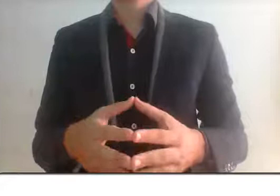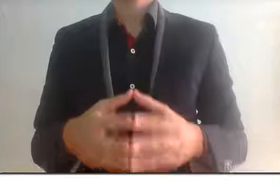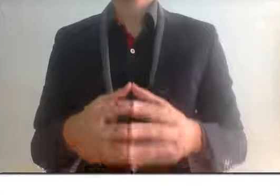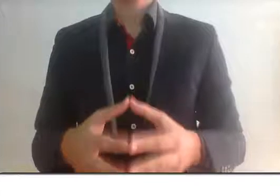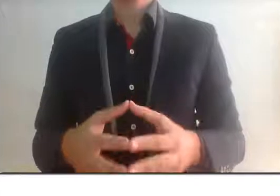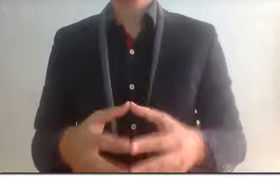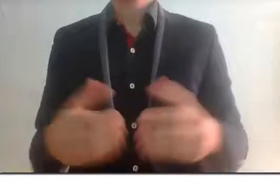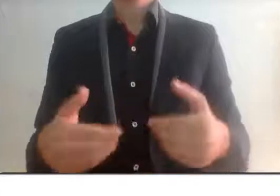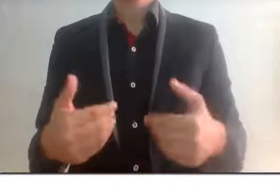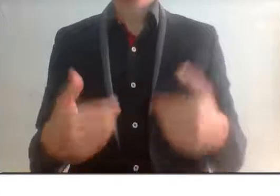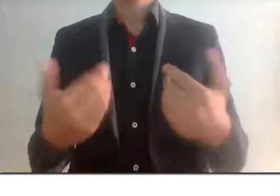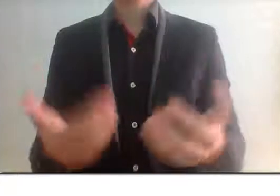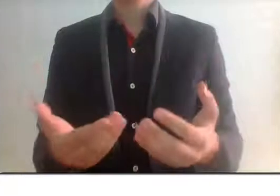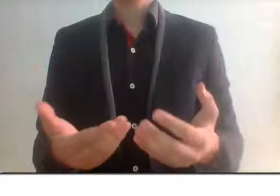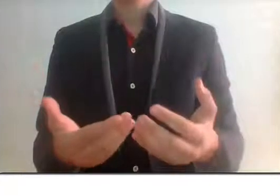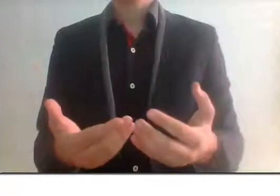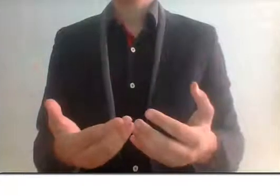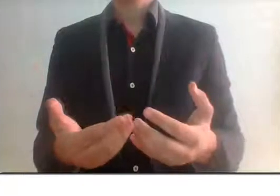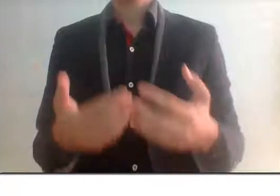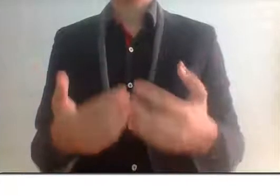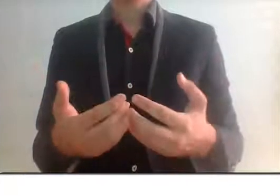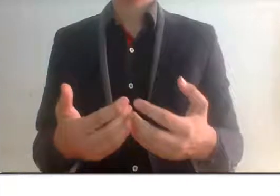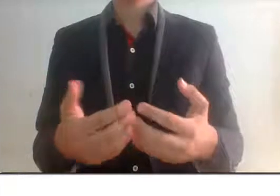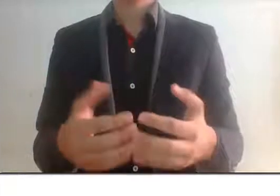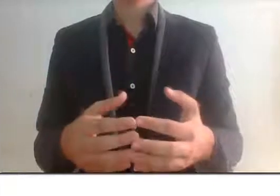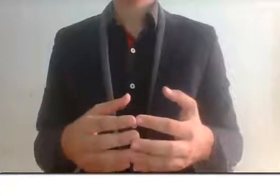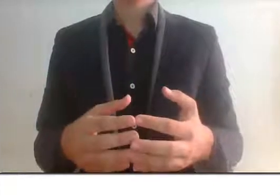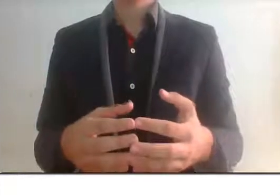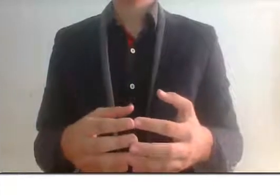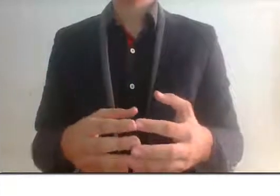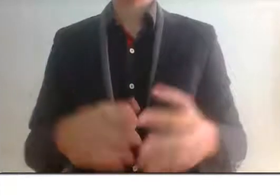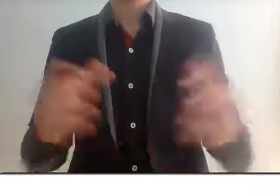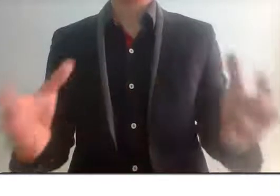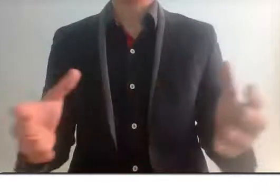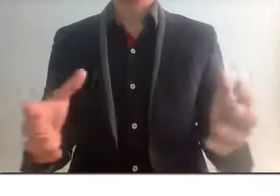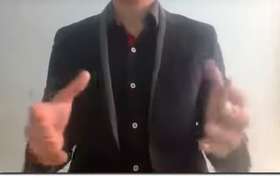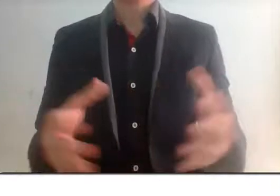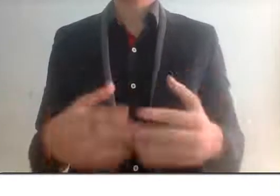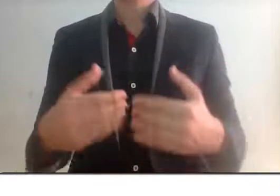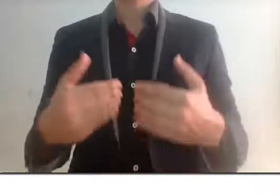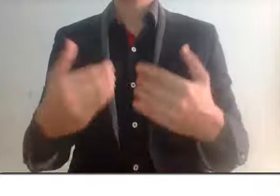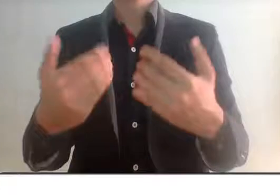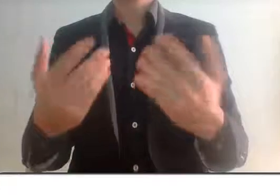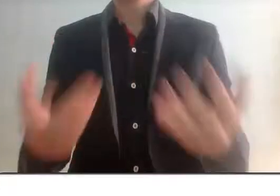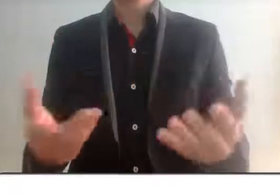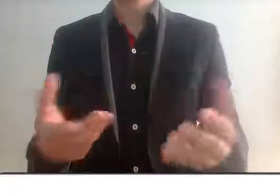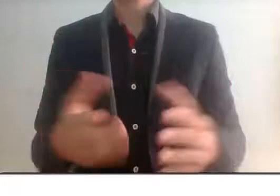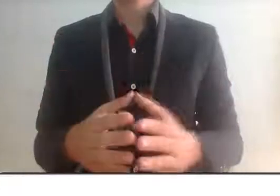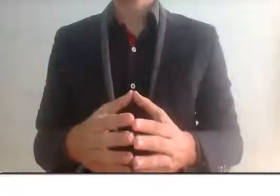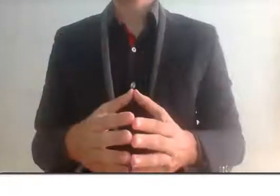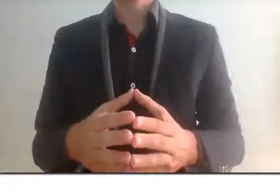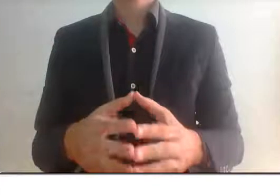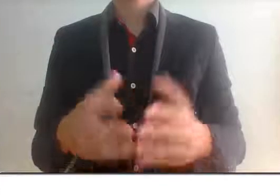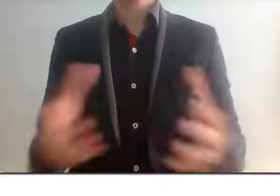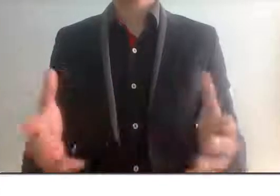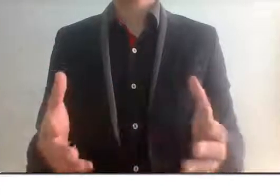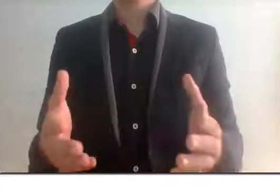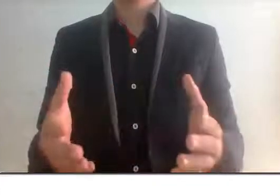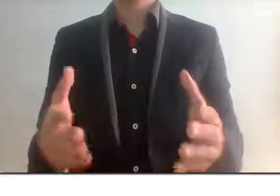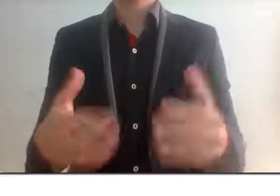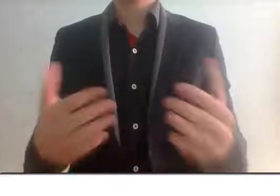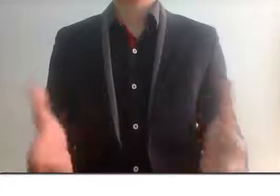pueden tomar esos recursos para de esa forma la gente pueda hacer algo o pueda generarse nuevos